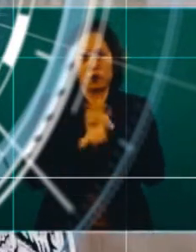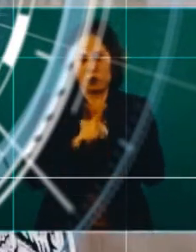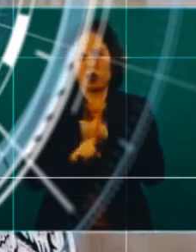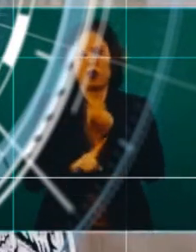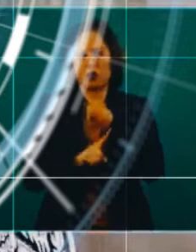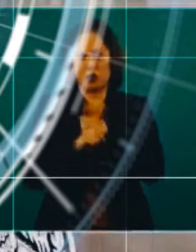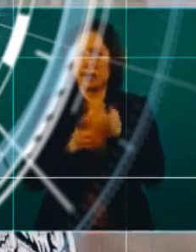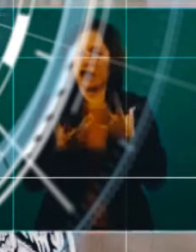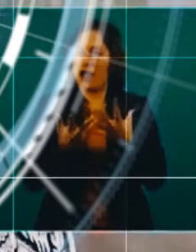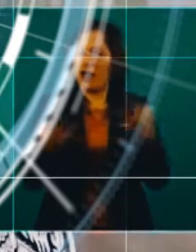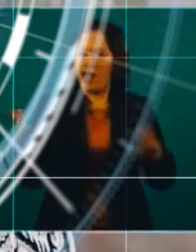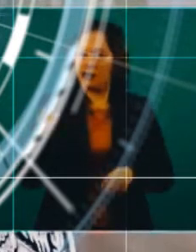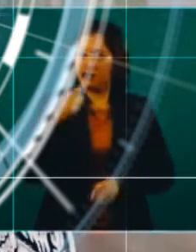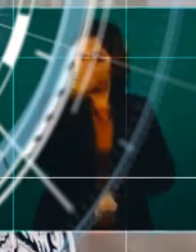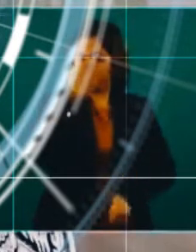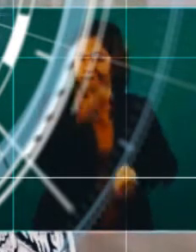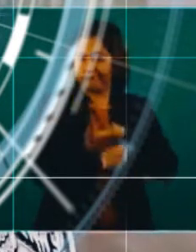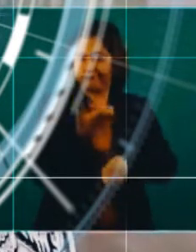Texas,